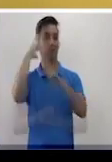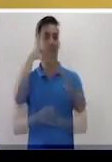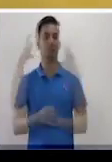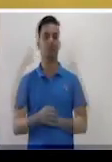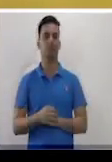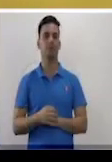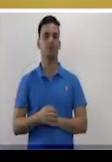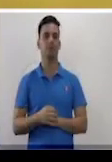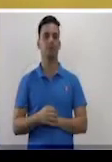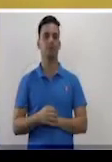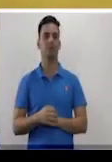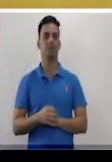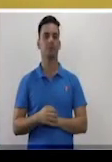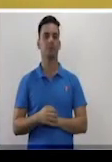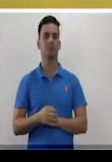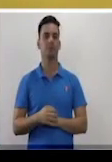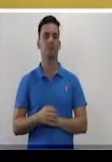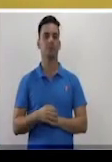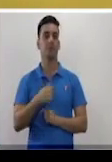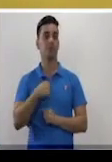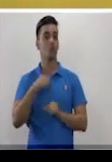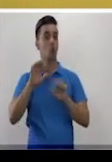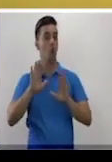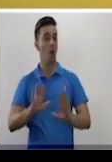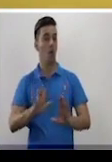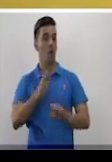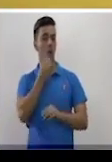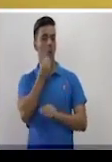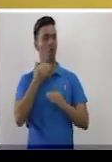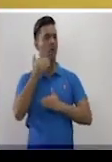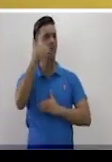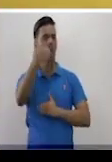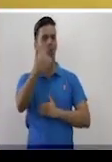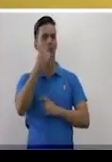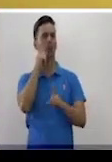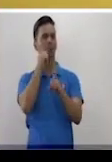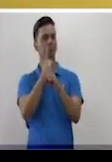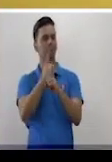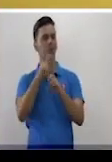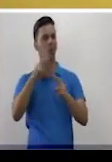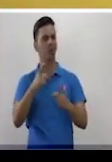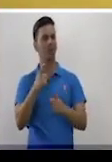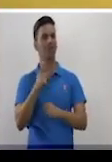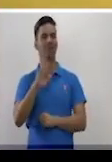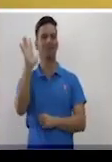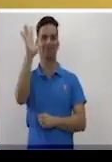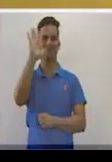por ella. Espero poder encontrarnos en otra ocasión. ¡Chao!